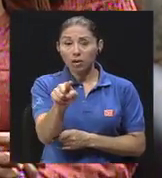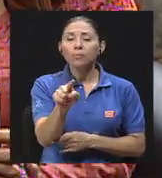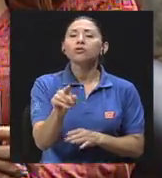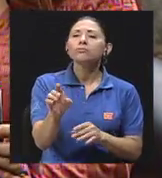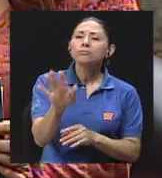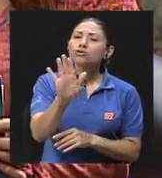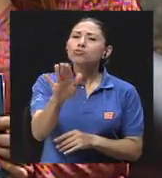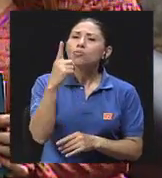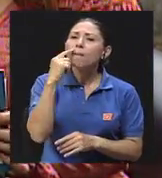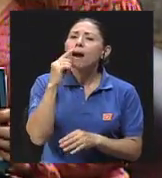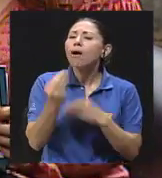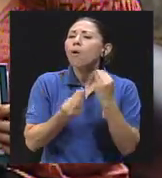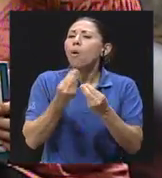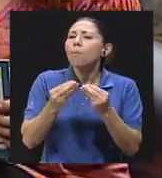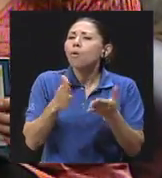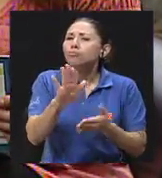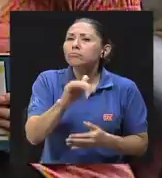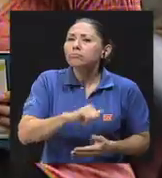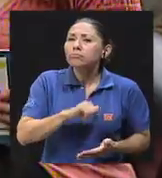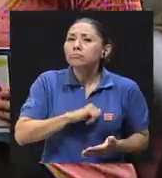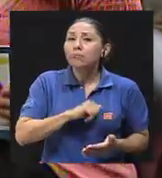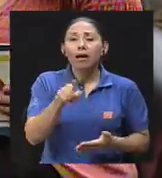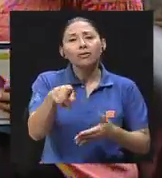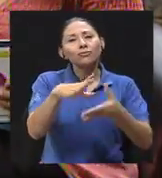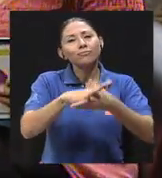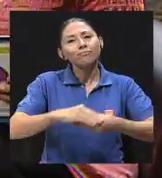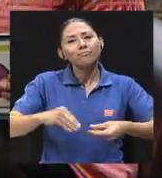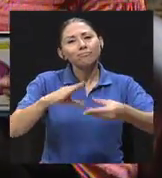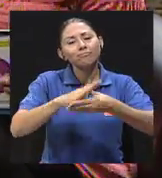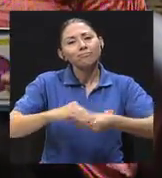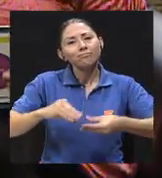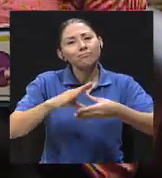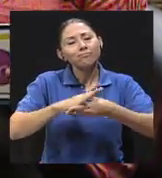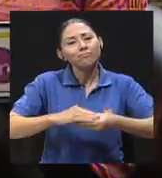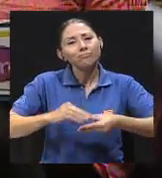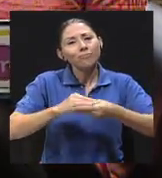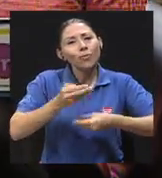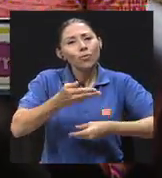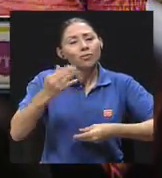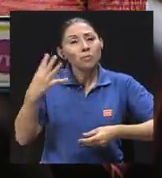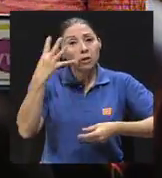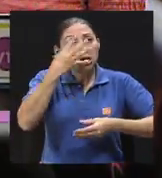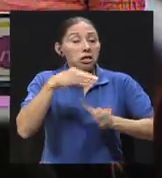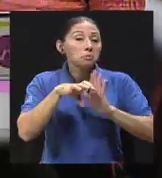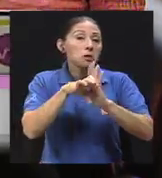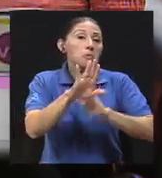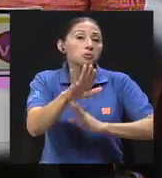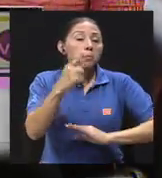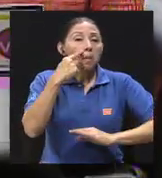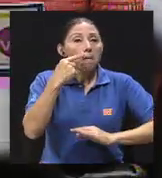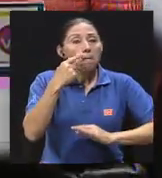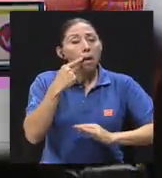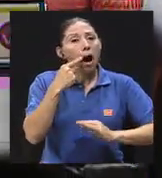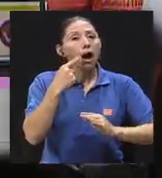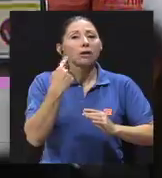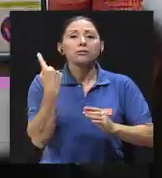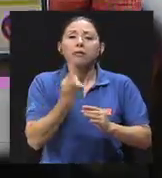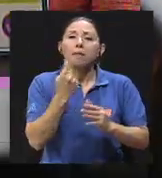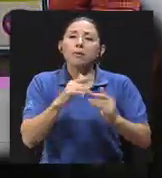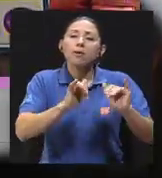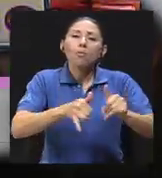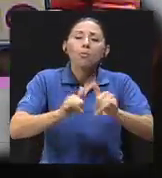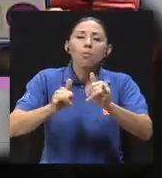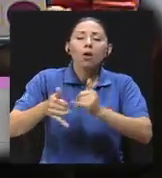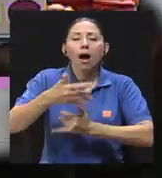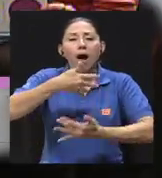historias. Algunas muy bonitas, de papás muy comprometidos, de papás muy cercanos, que jugaban. El jugar es básico en los hombres.